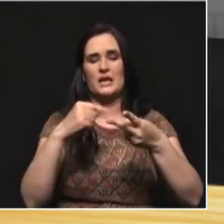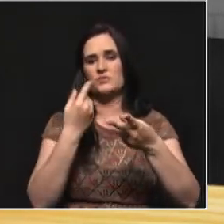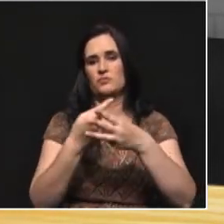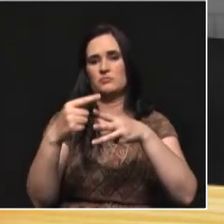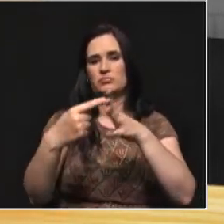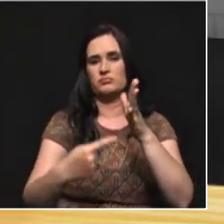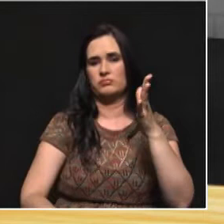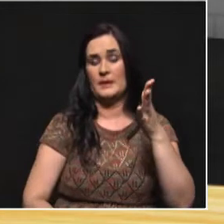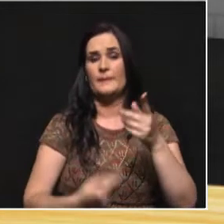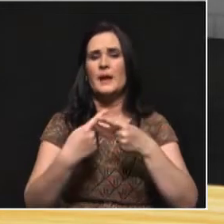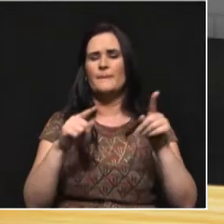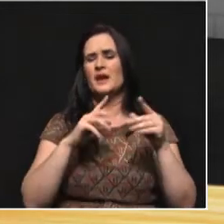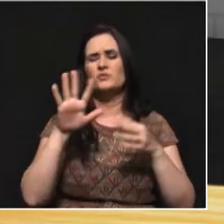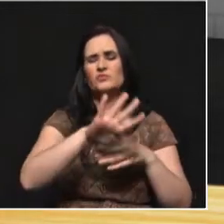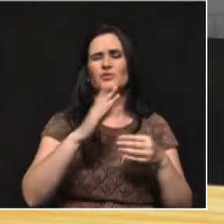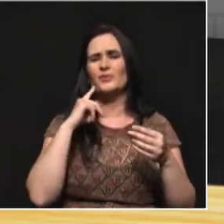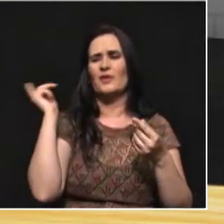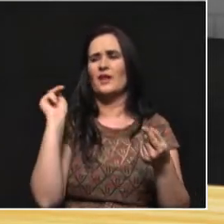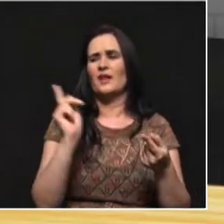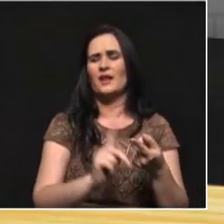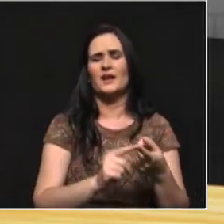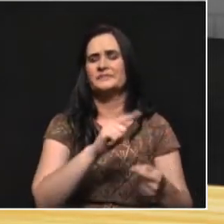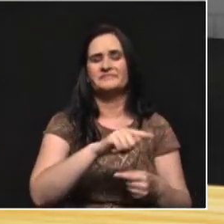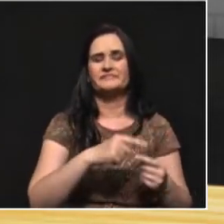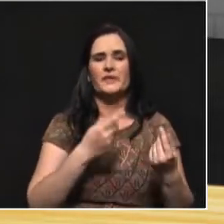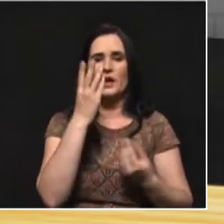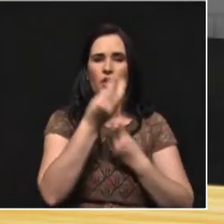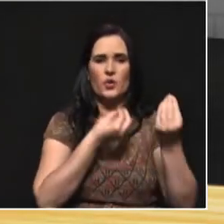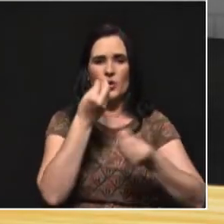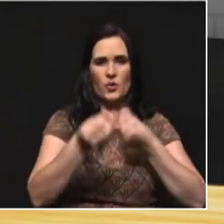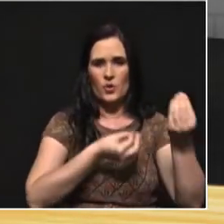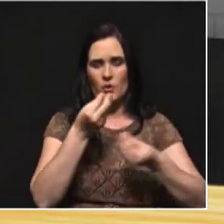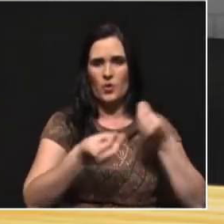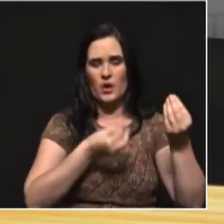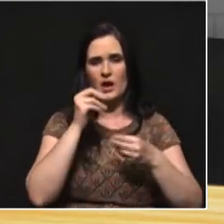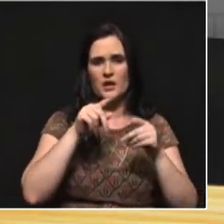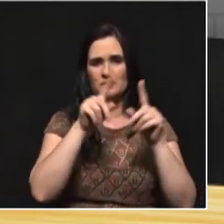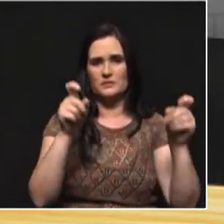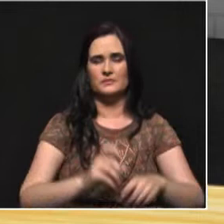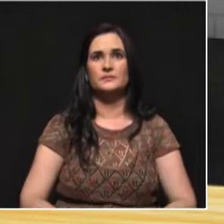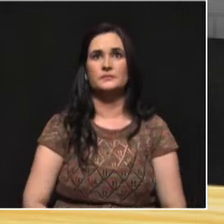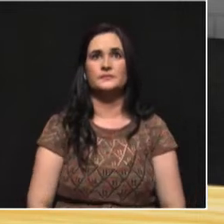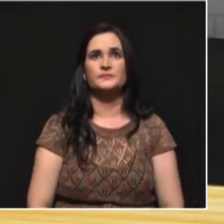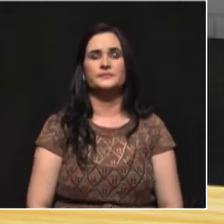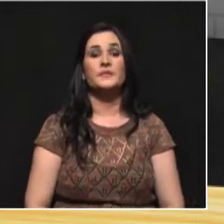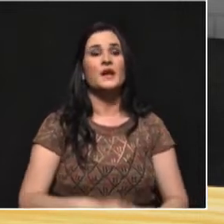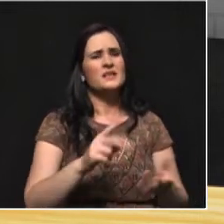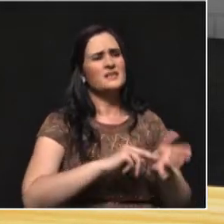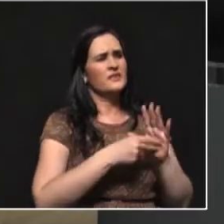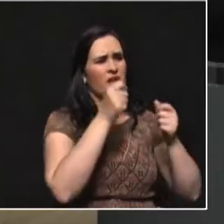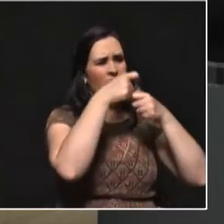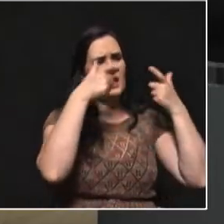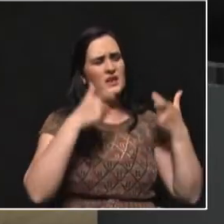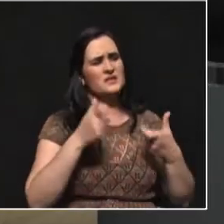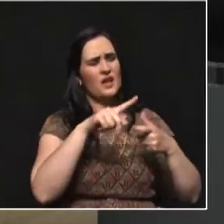etcétera. Pero en general, los partidos en Colombia no le apuntan a este tipo de cosas. Entonces, digamos, el Estado, entendido